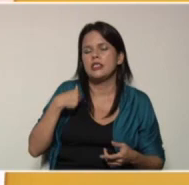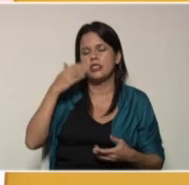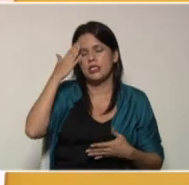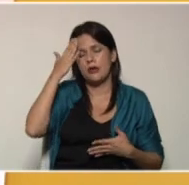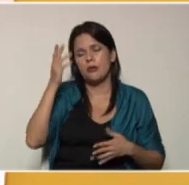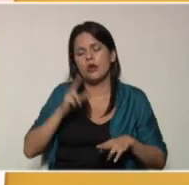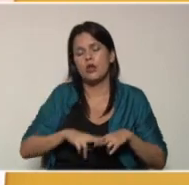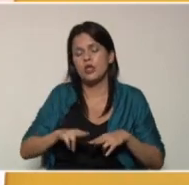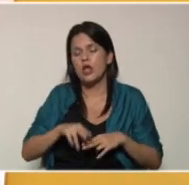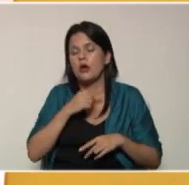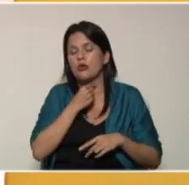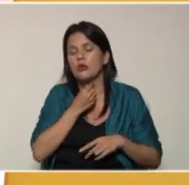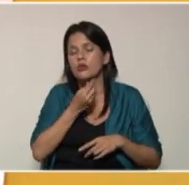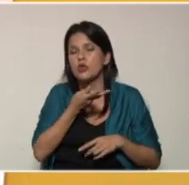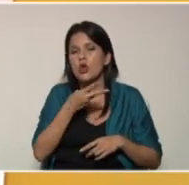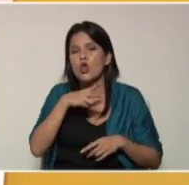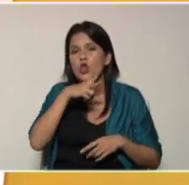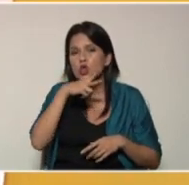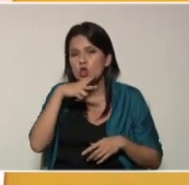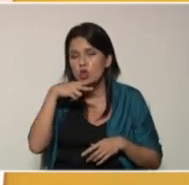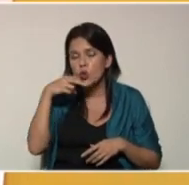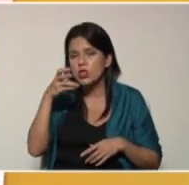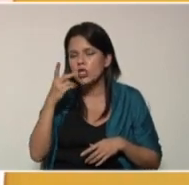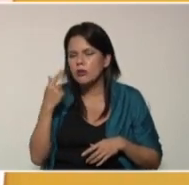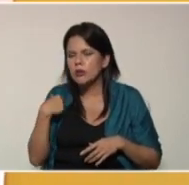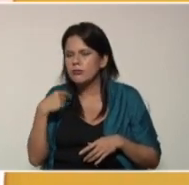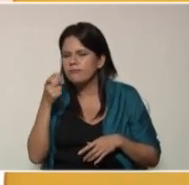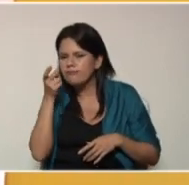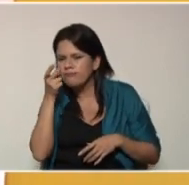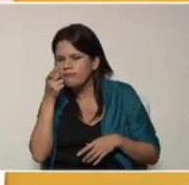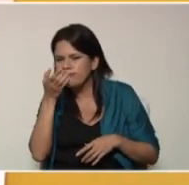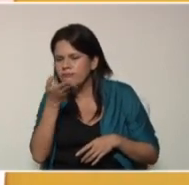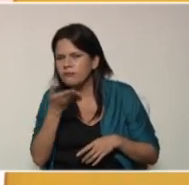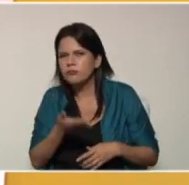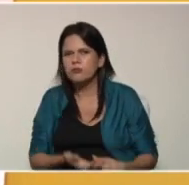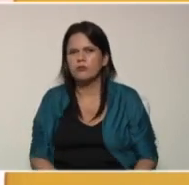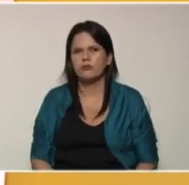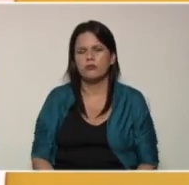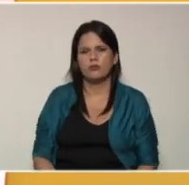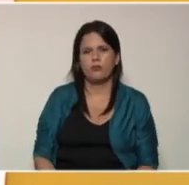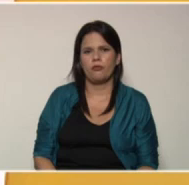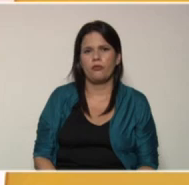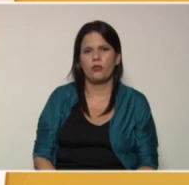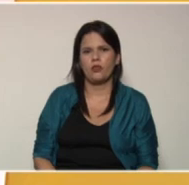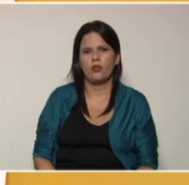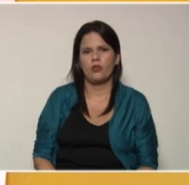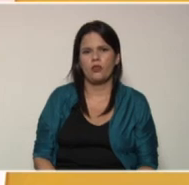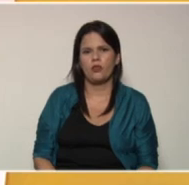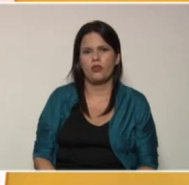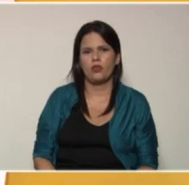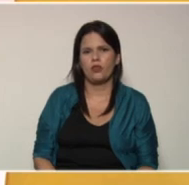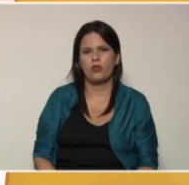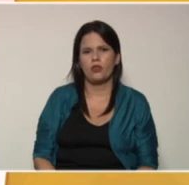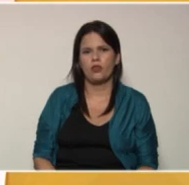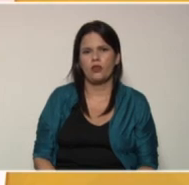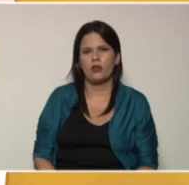les gustan mucho las chucherías y debemos estar pendientes del dulce de esas chucherías. La merienda, pues ofrecemos cualquier